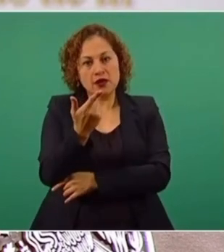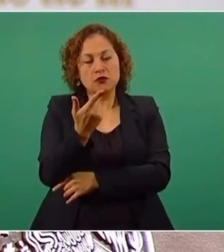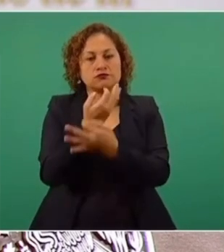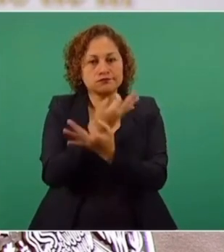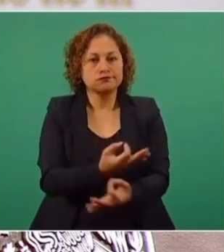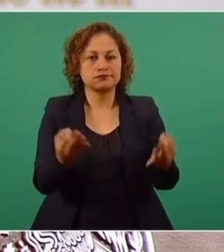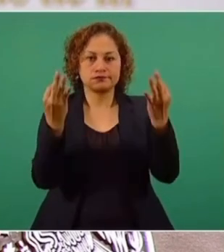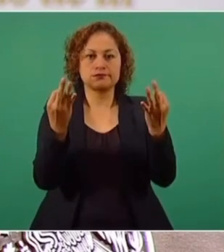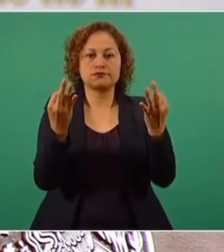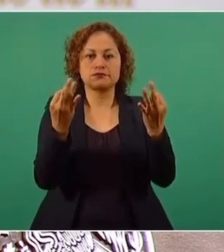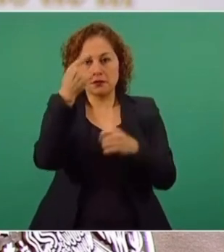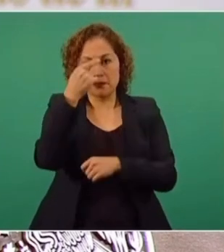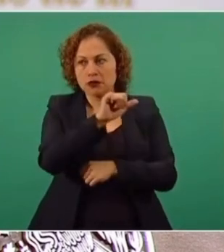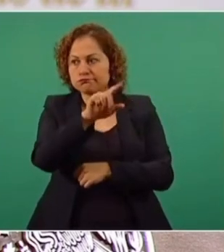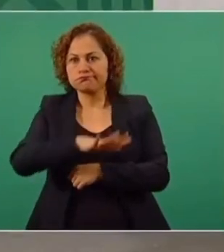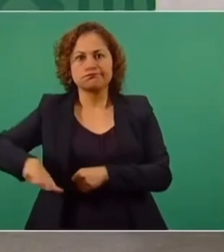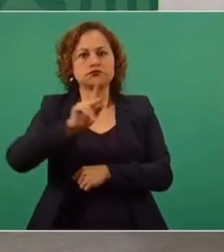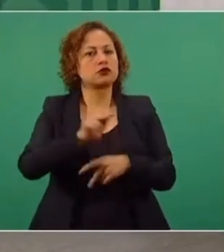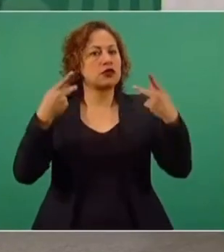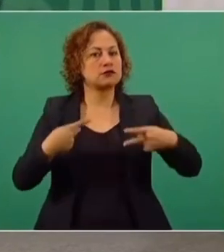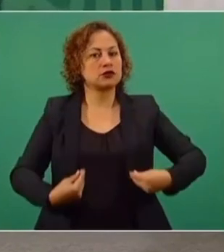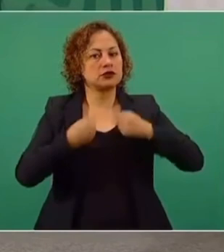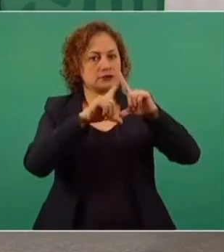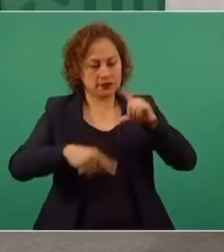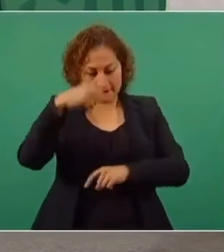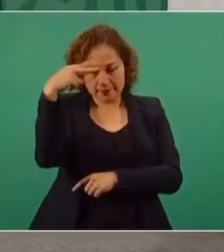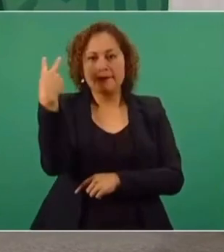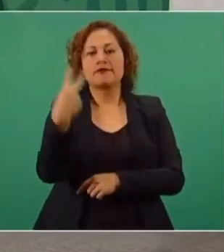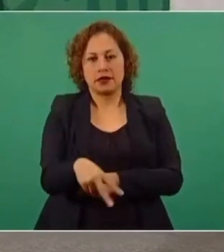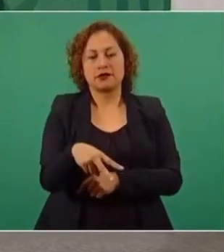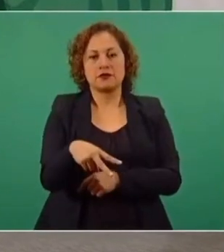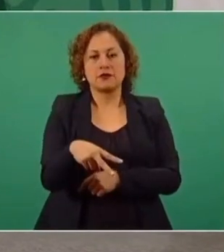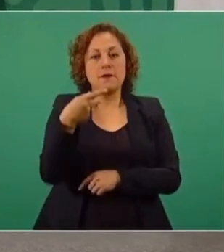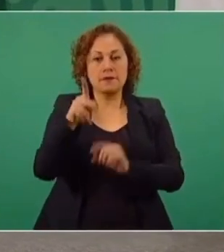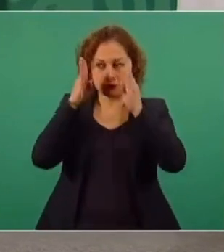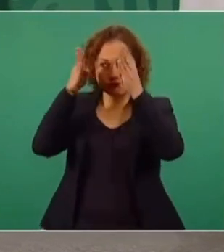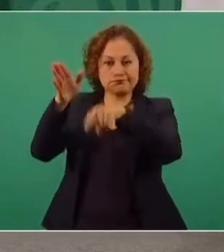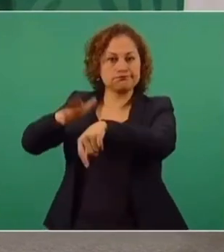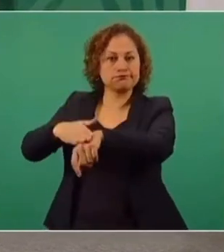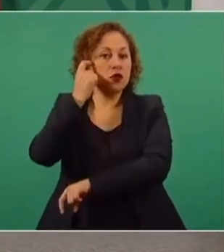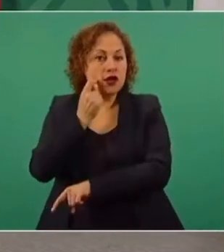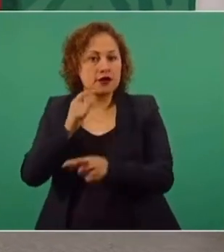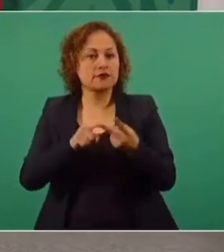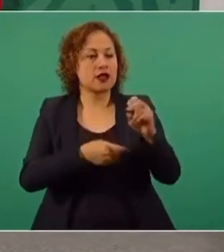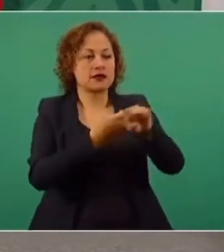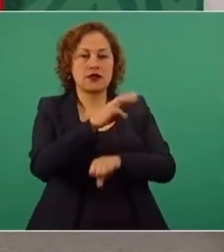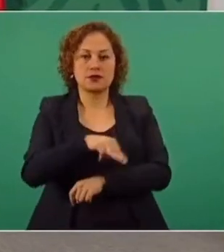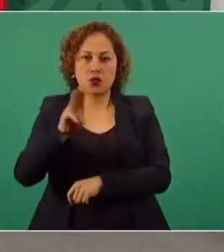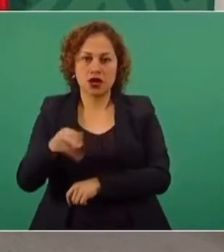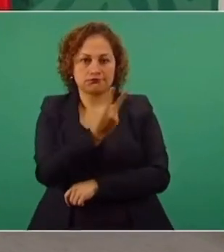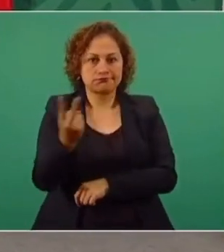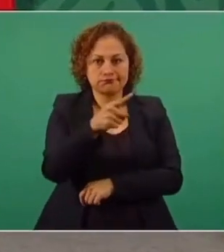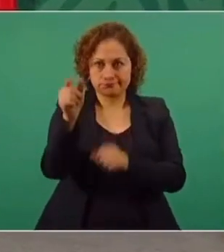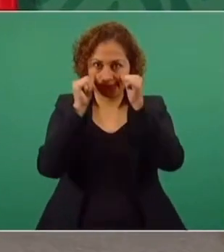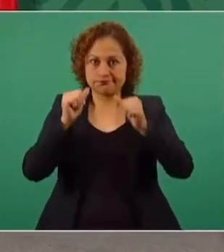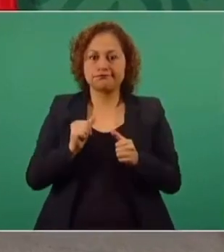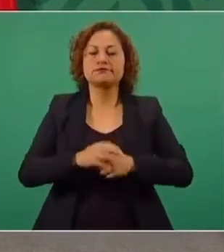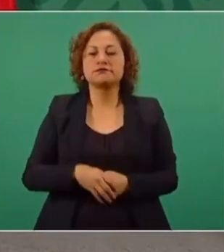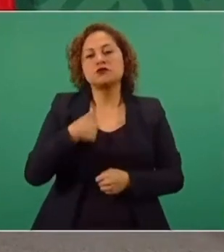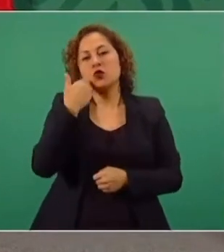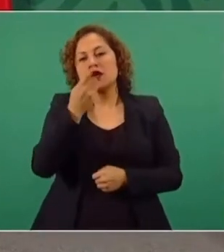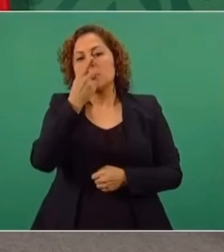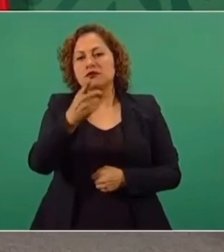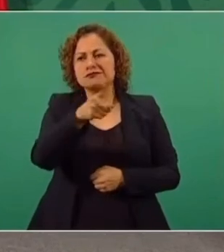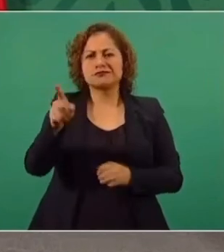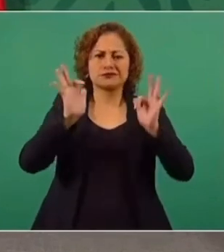a todos los mexicanos, y en particular a los ciudadanos de Guerrero y de Michoacán. Decirles que no se